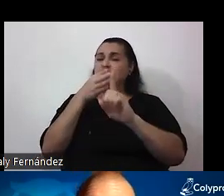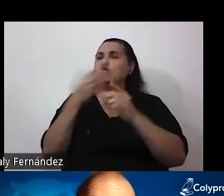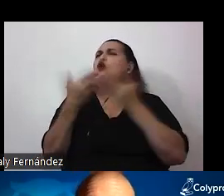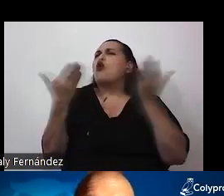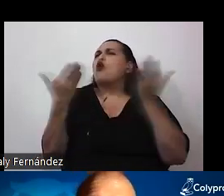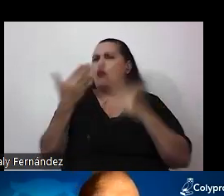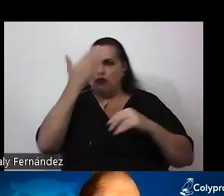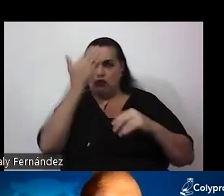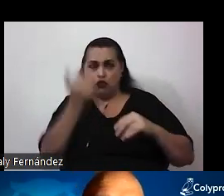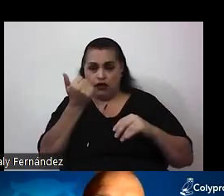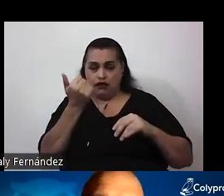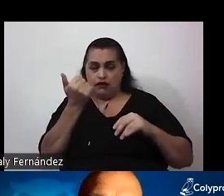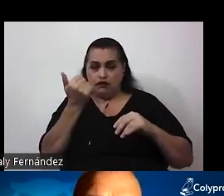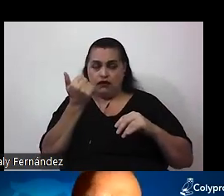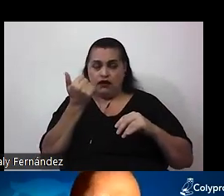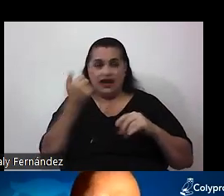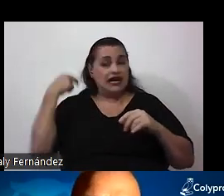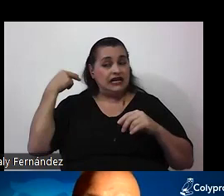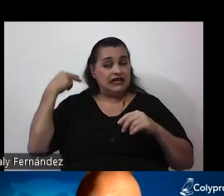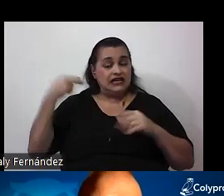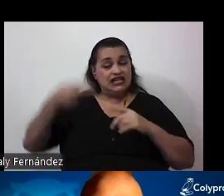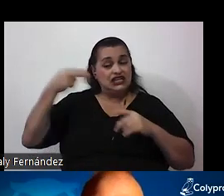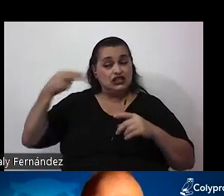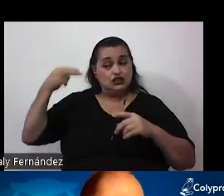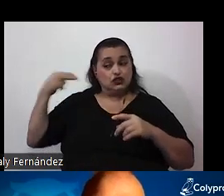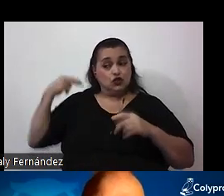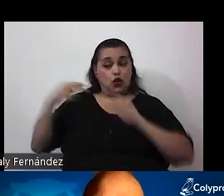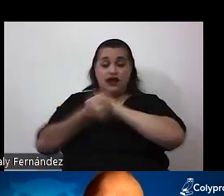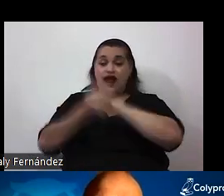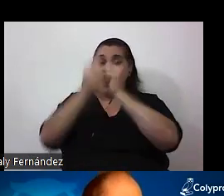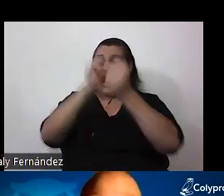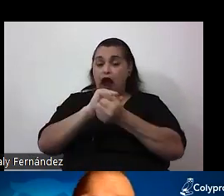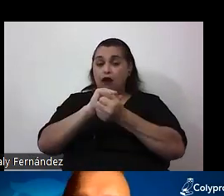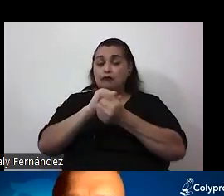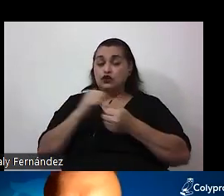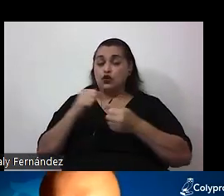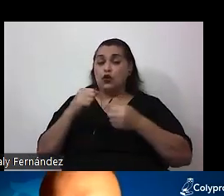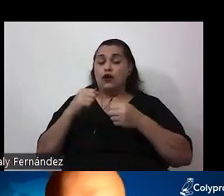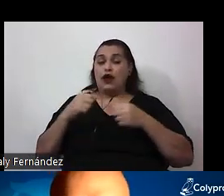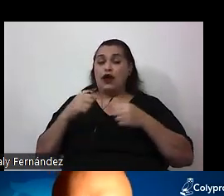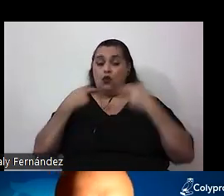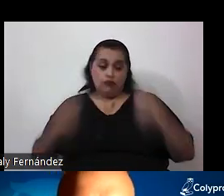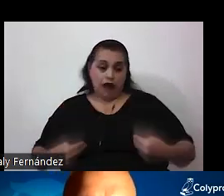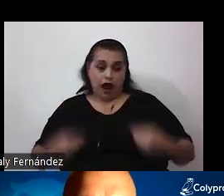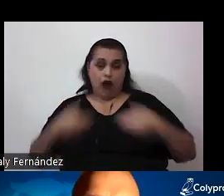qué y la historia del cambio de las especies a través del tiempo? No, por supuesto que no.